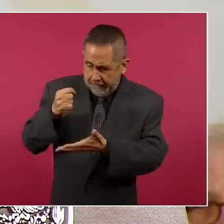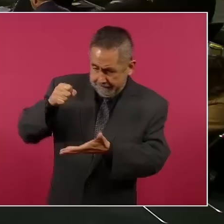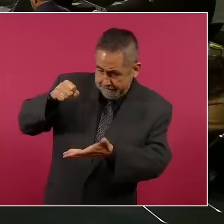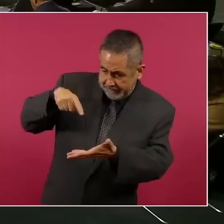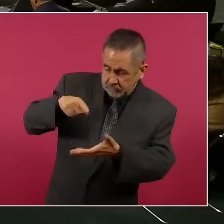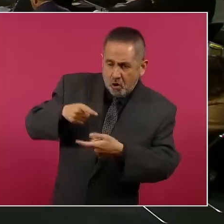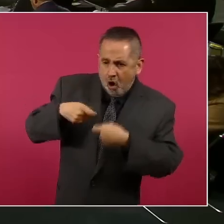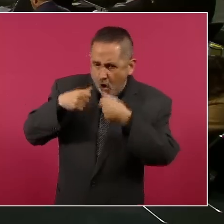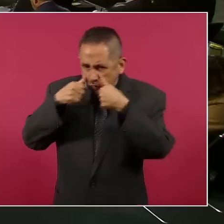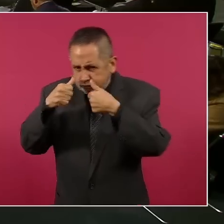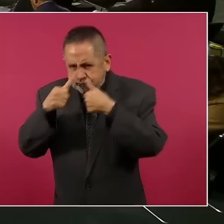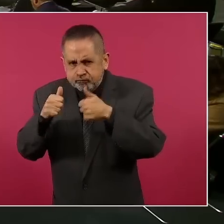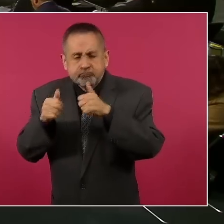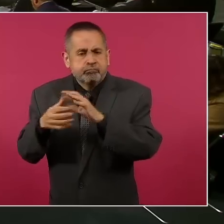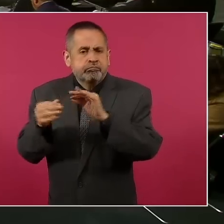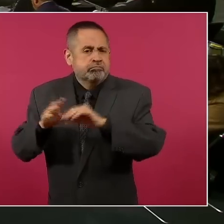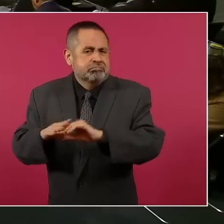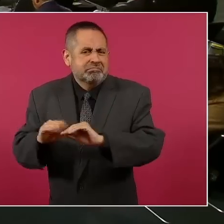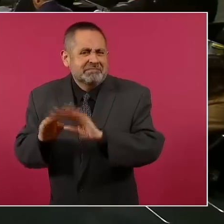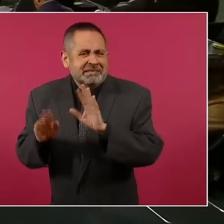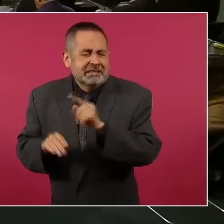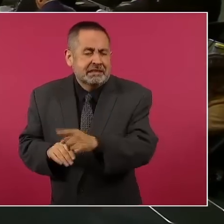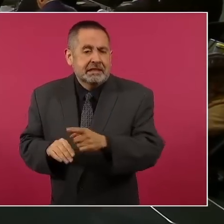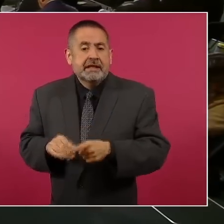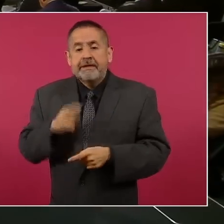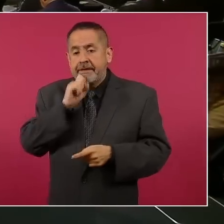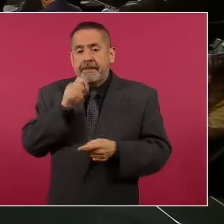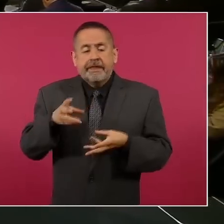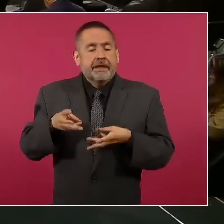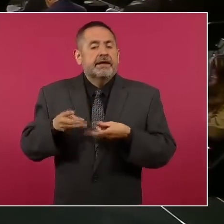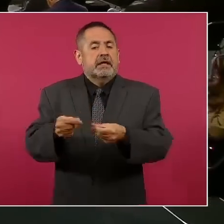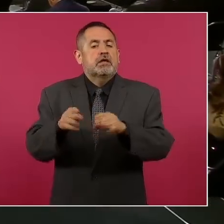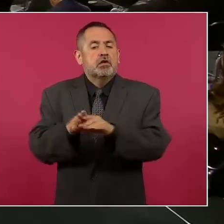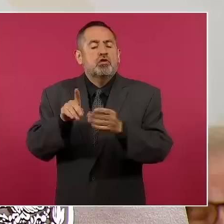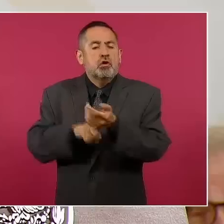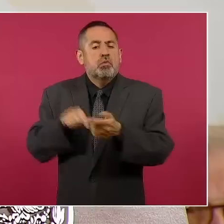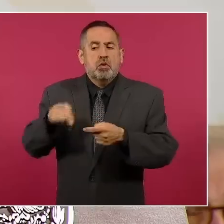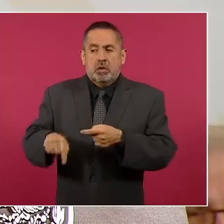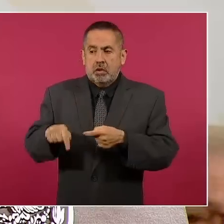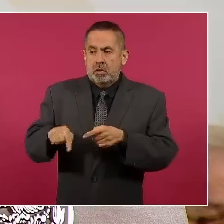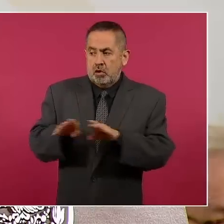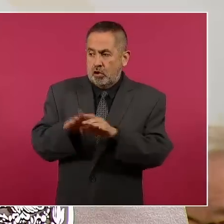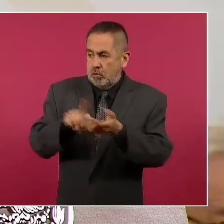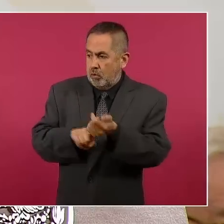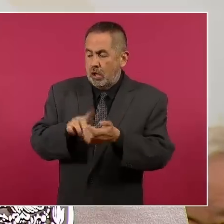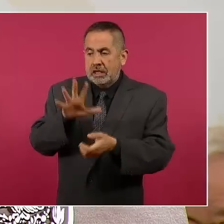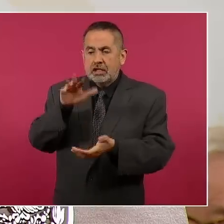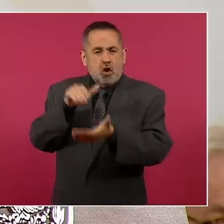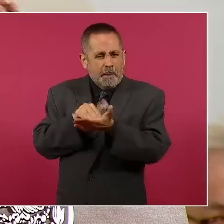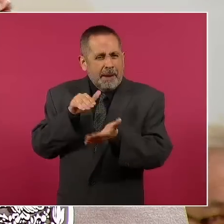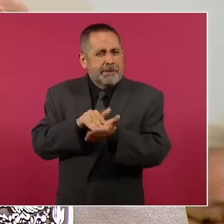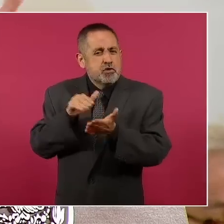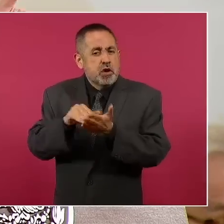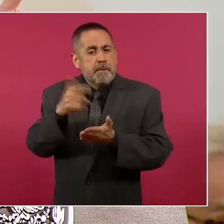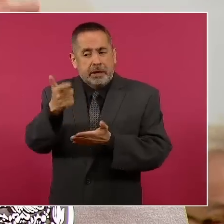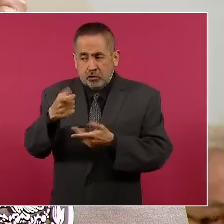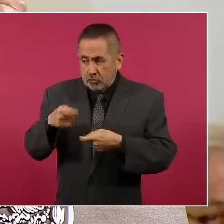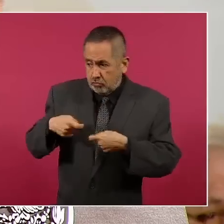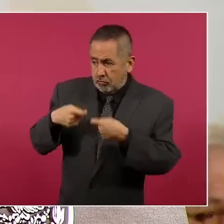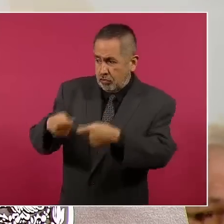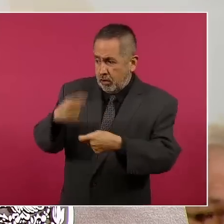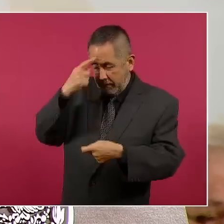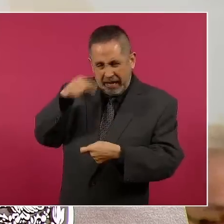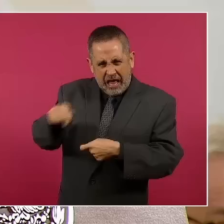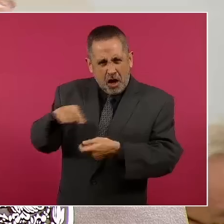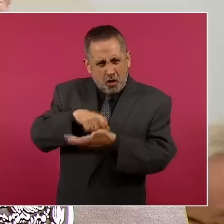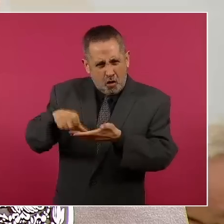recursos. Pero además de eso, el gasto que planteamos aquí de más de cinco mil millones de pesos solamente para la adquisición